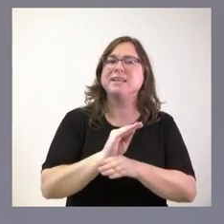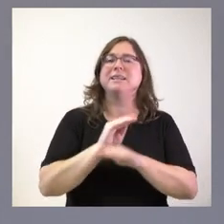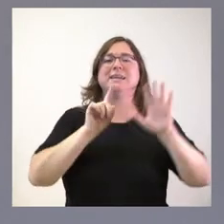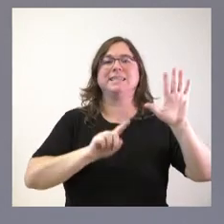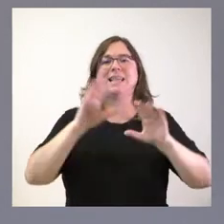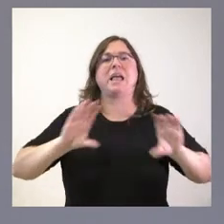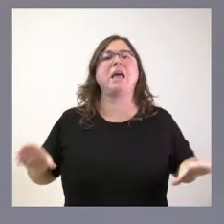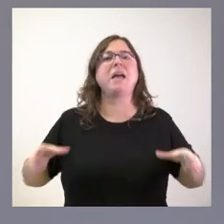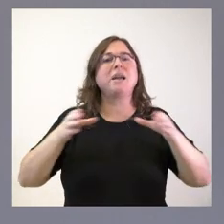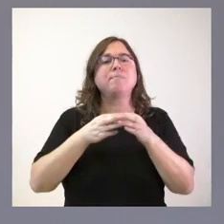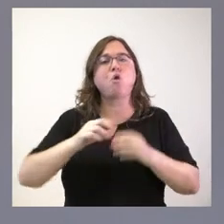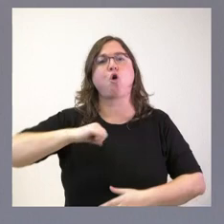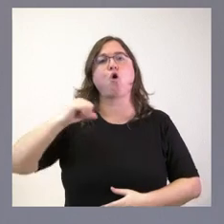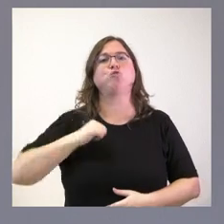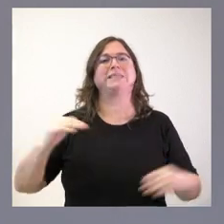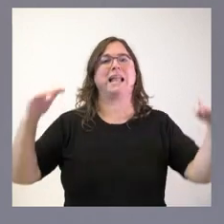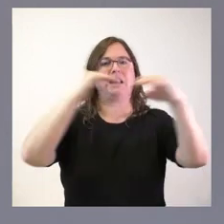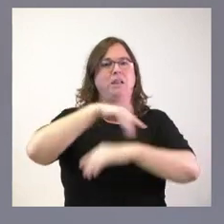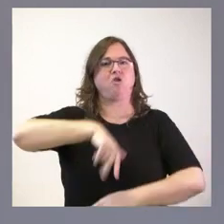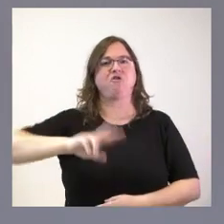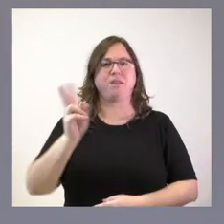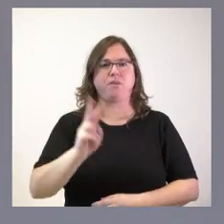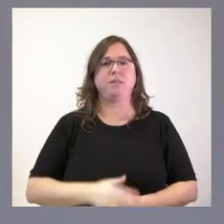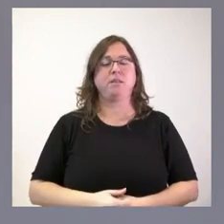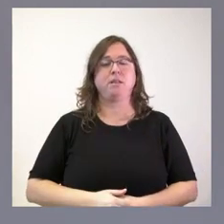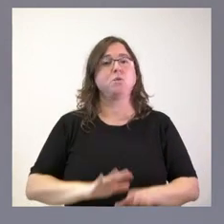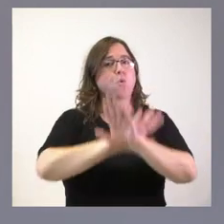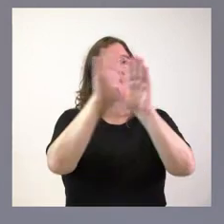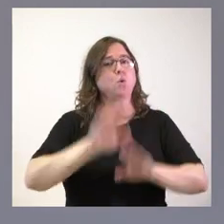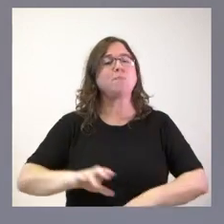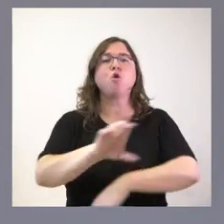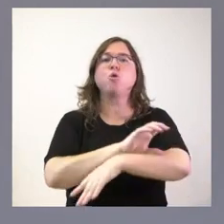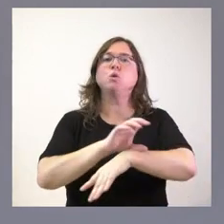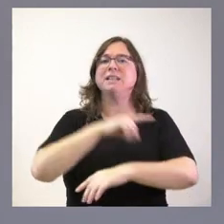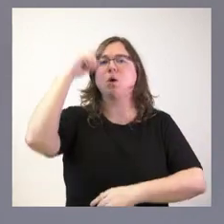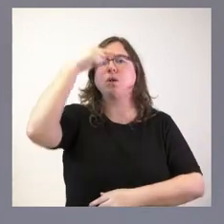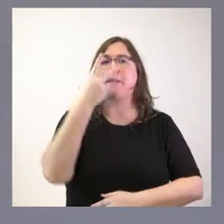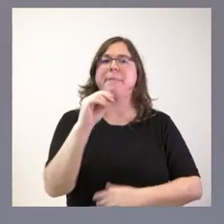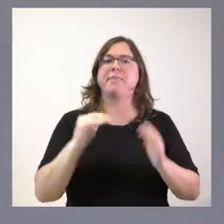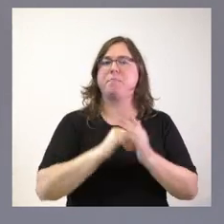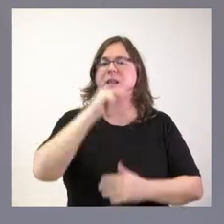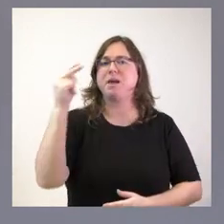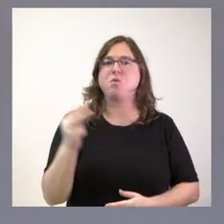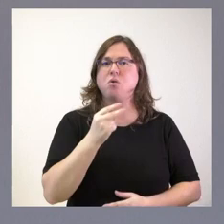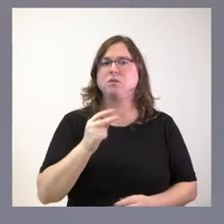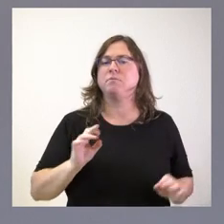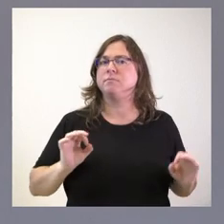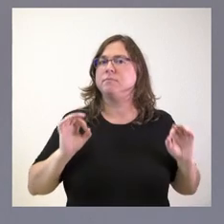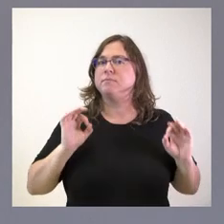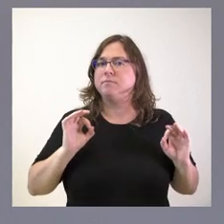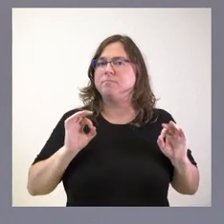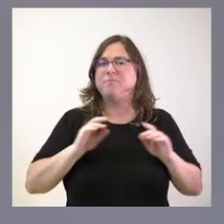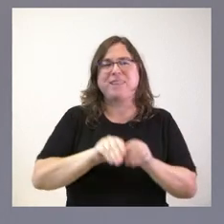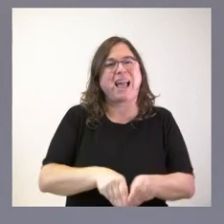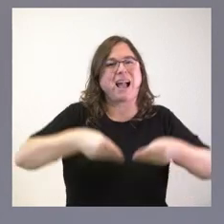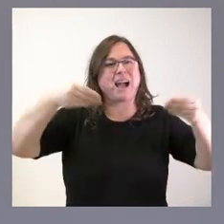equipos en el Hospital Clínico de Valladolid. Y, finalmente, la Consejería de Cultura, 20.000 euros para el catálogo